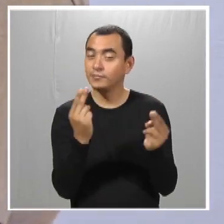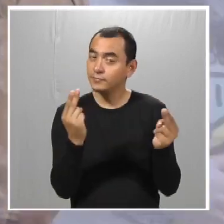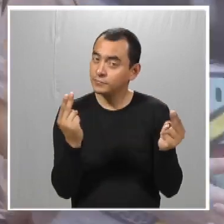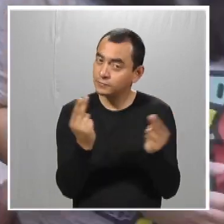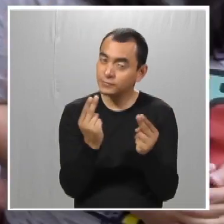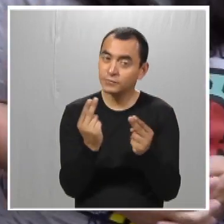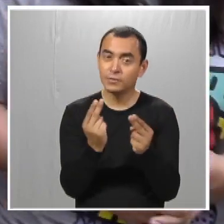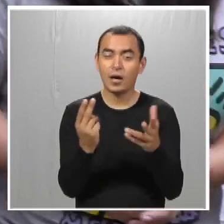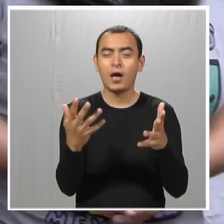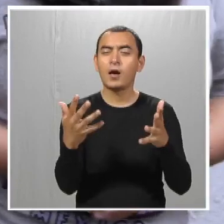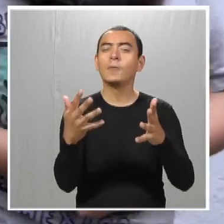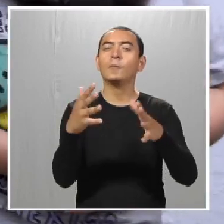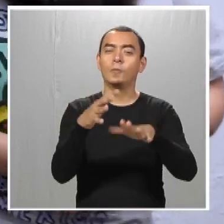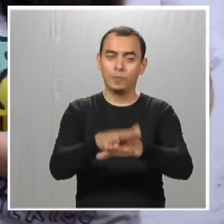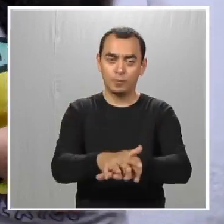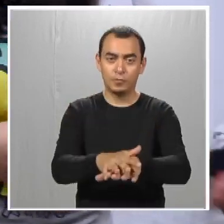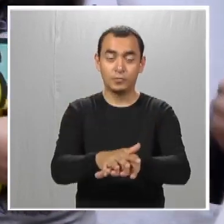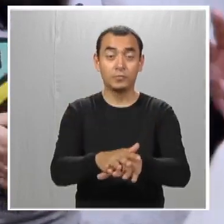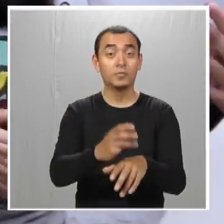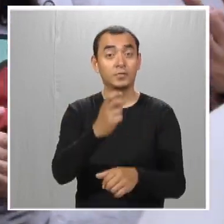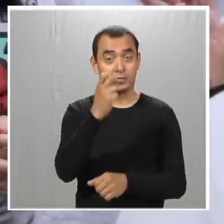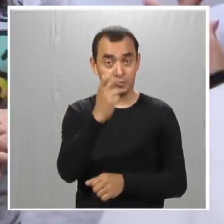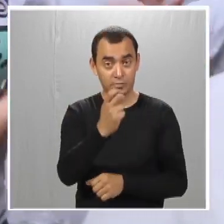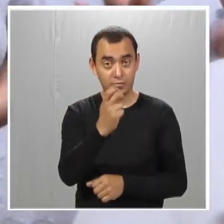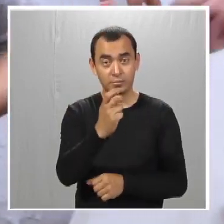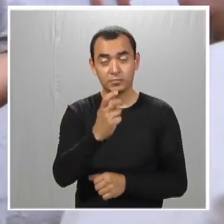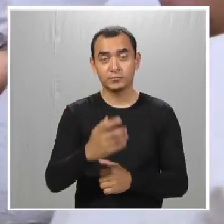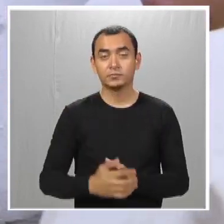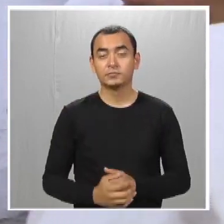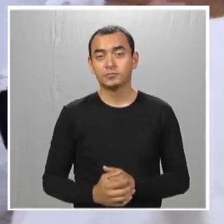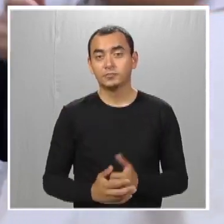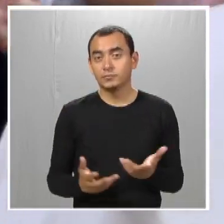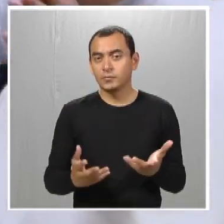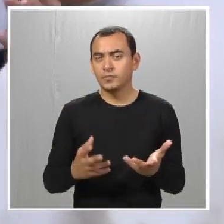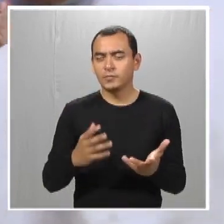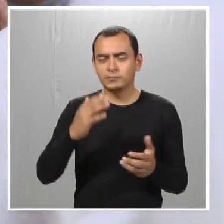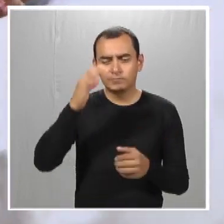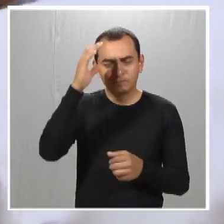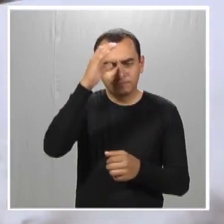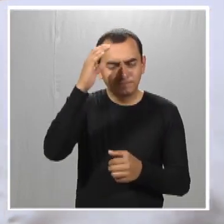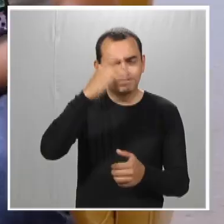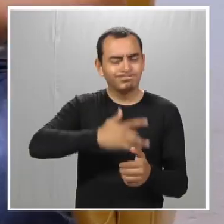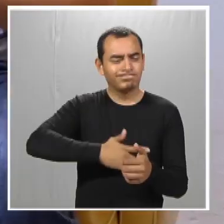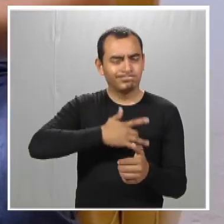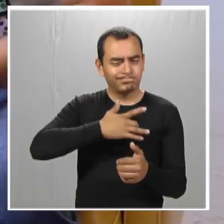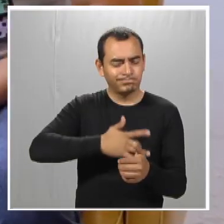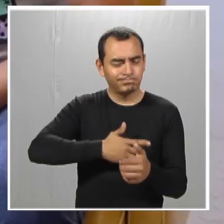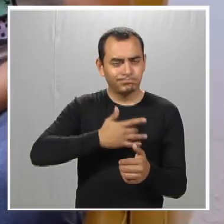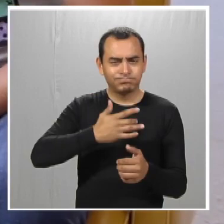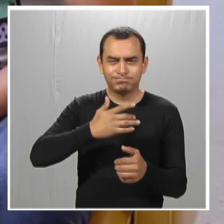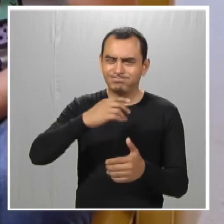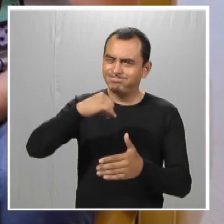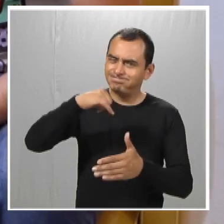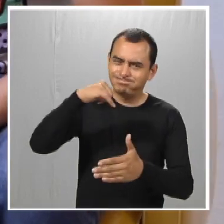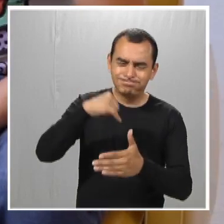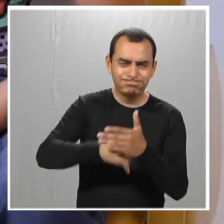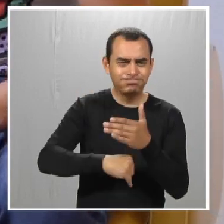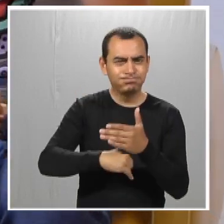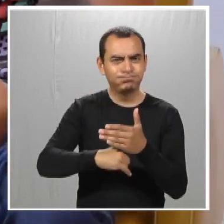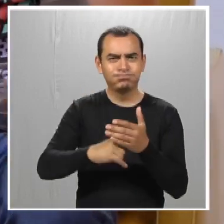enseñado. Tenemos que incluir más, pues en esta sociedad. Ser más conscientes.